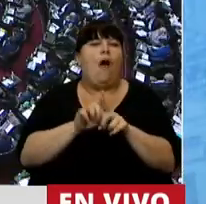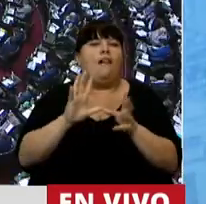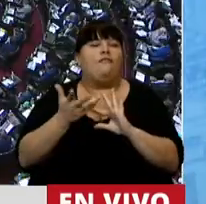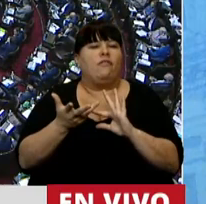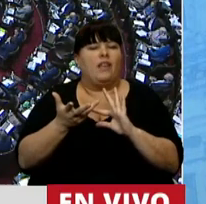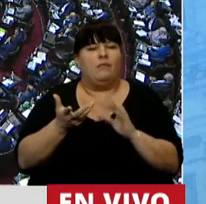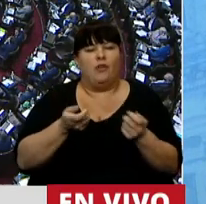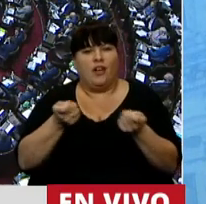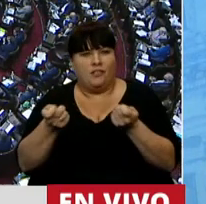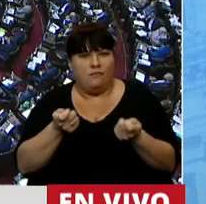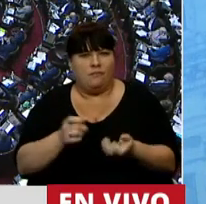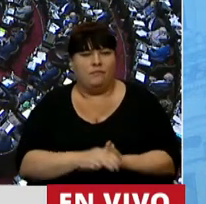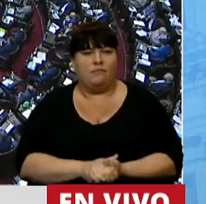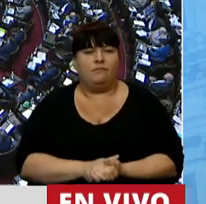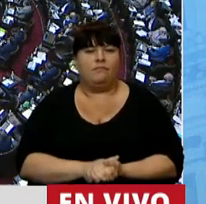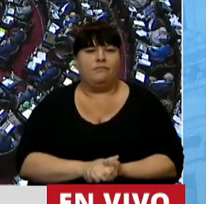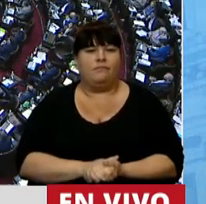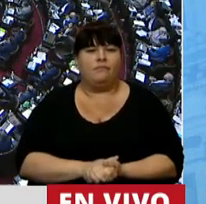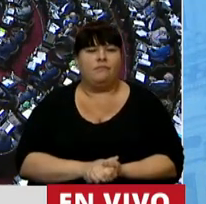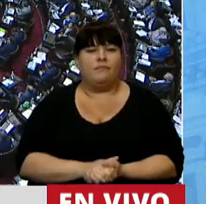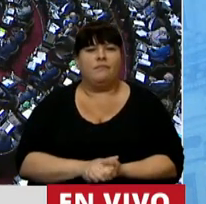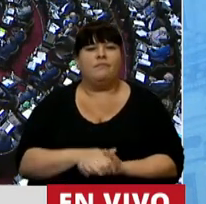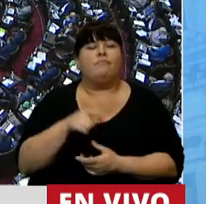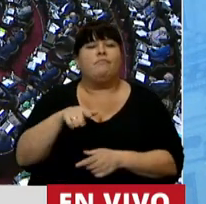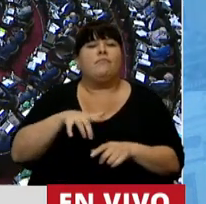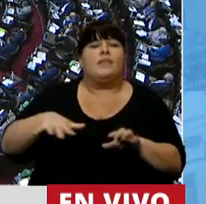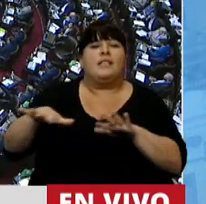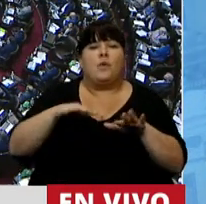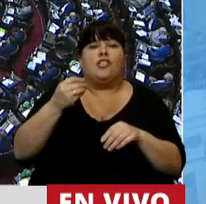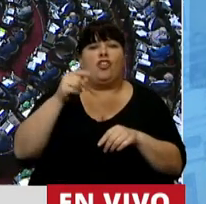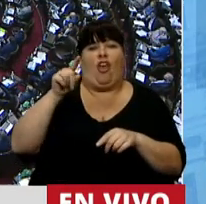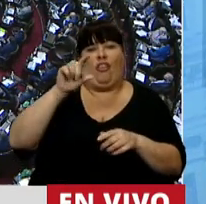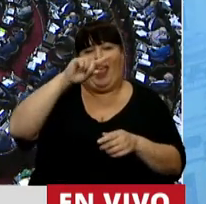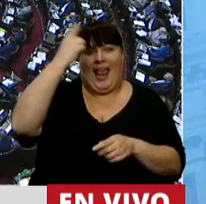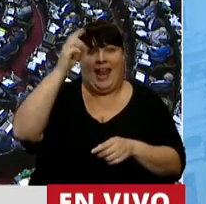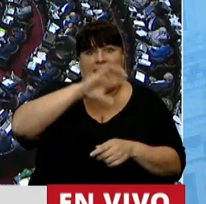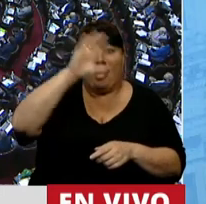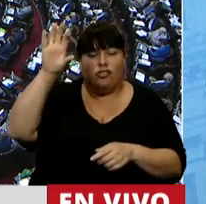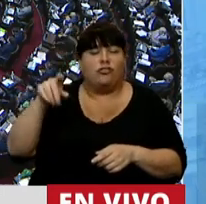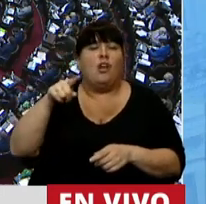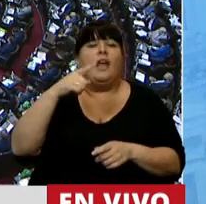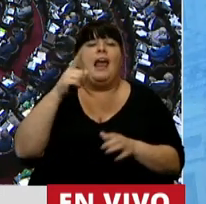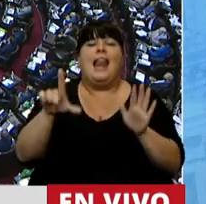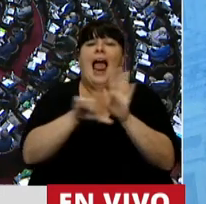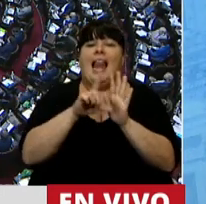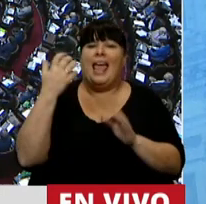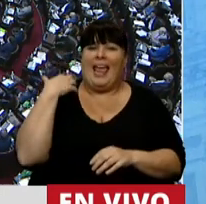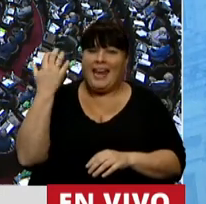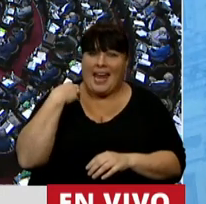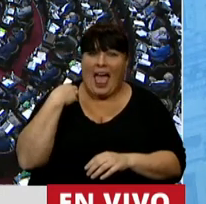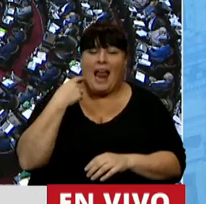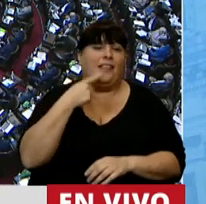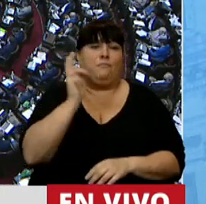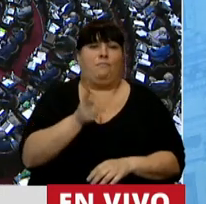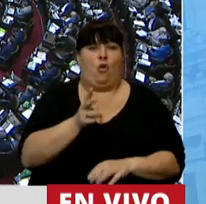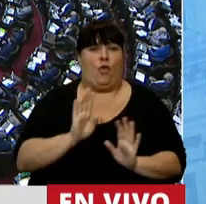moderación, donde están el contexto de las naciones y donde la norma general es la